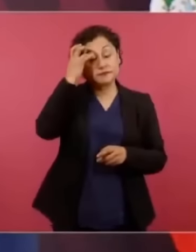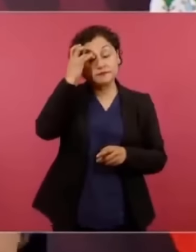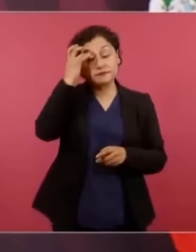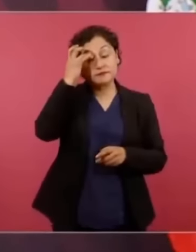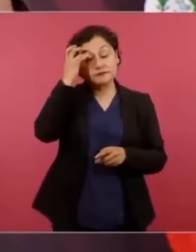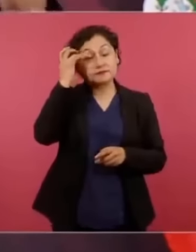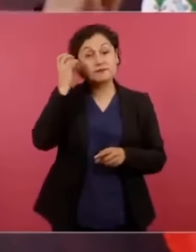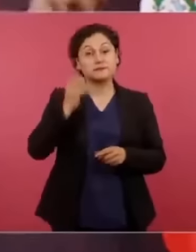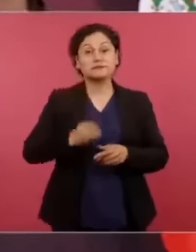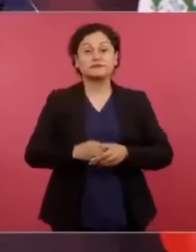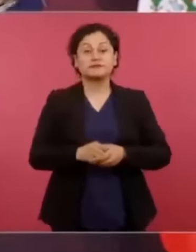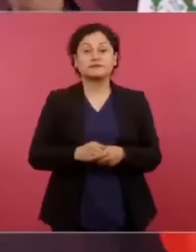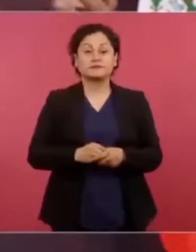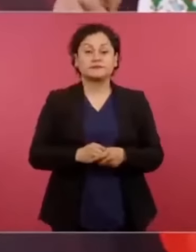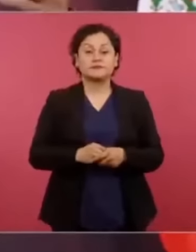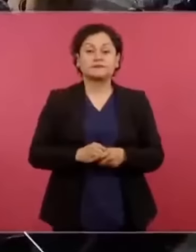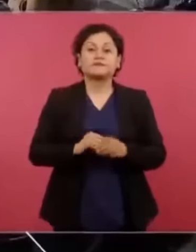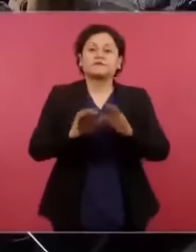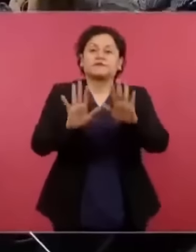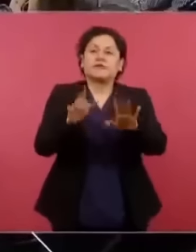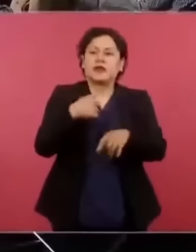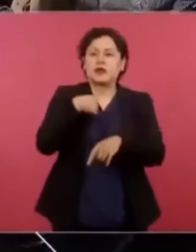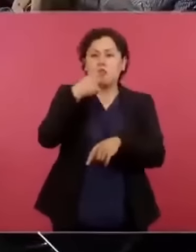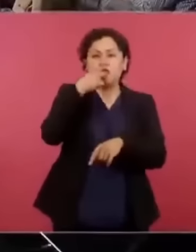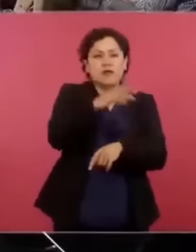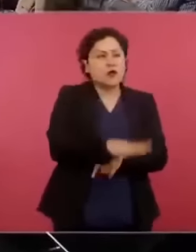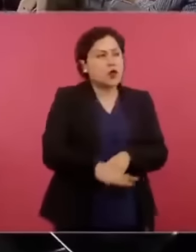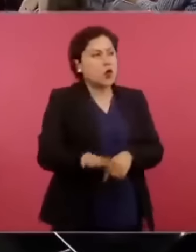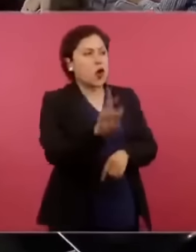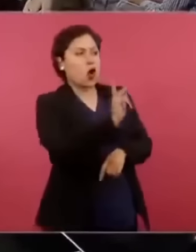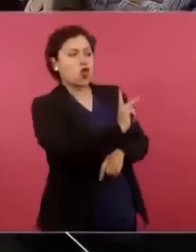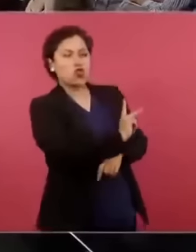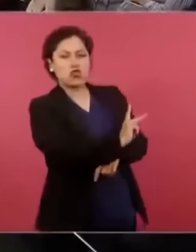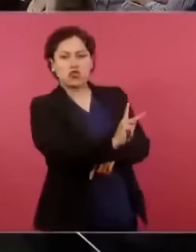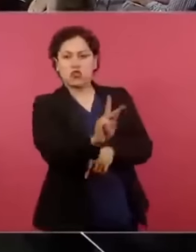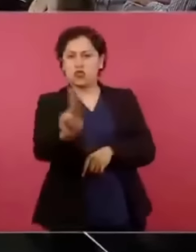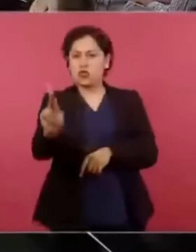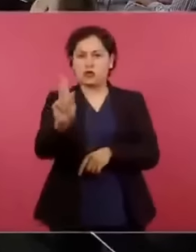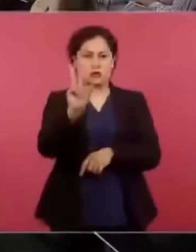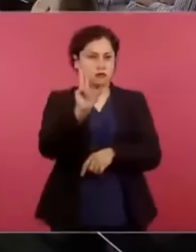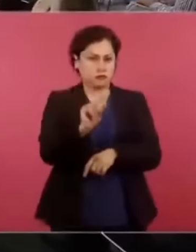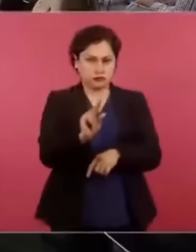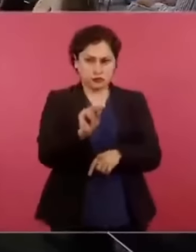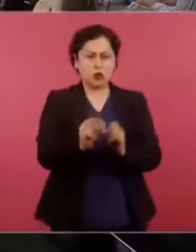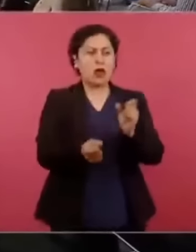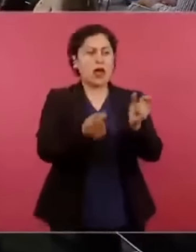No quiero generalizar, porque pues sí hay conservadores